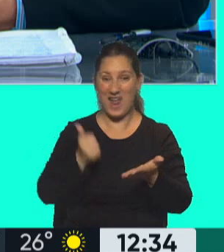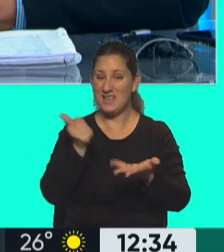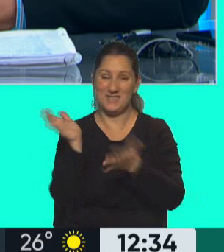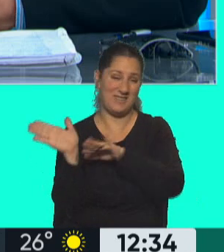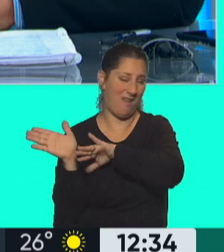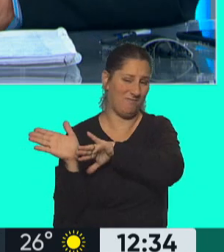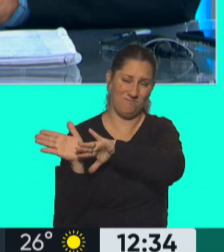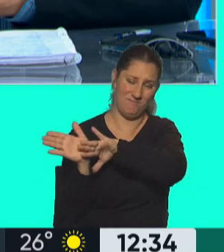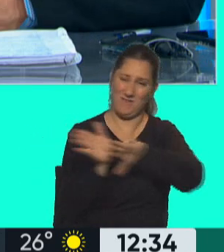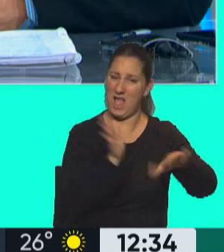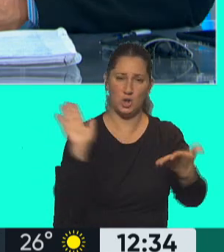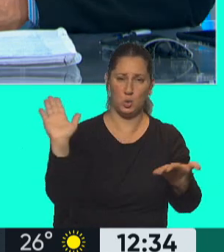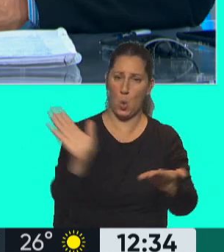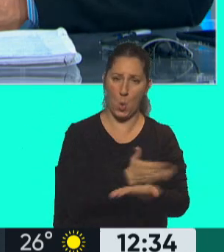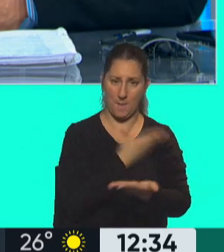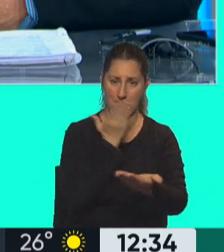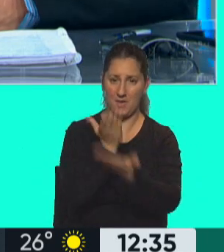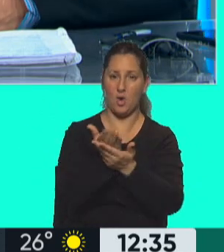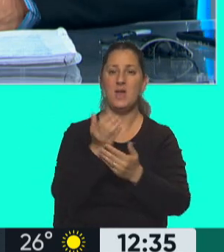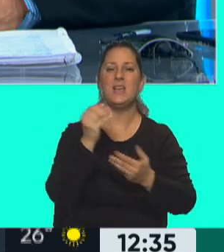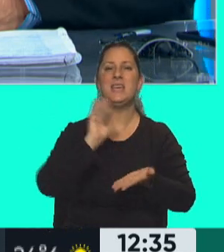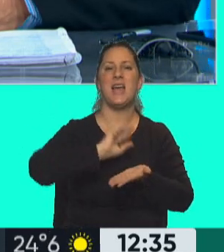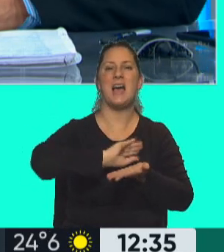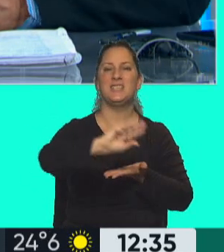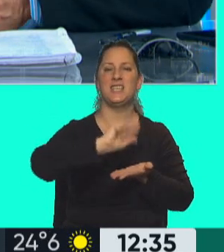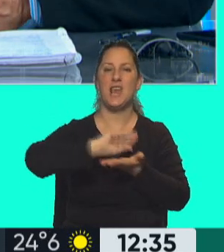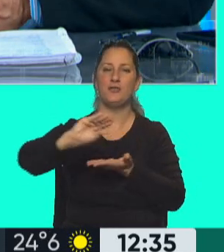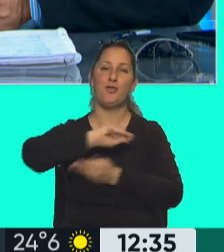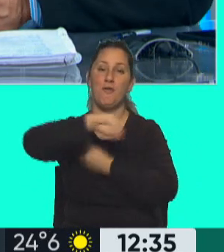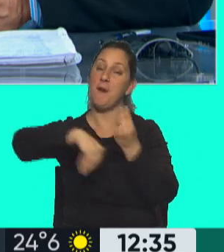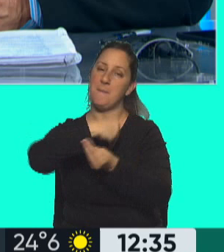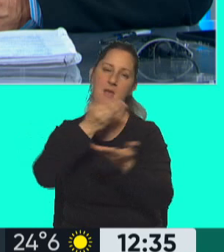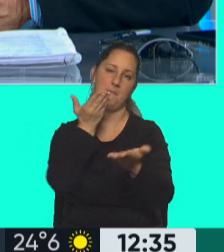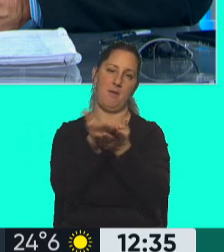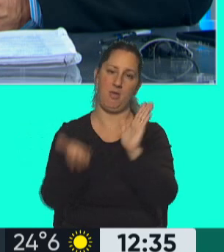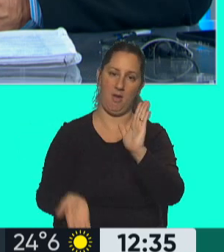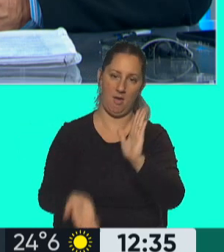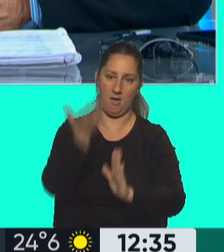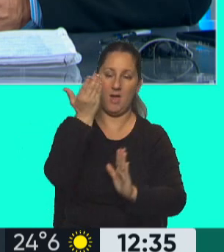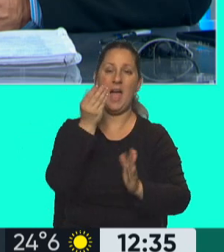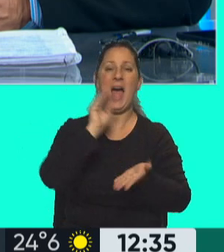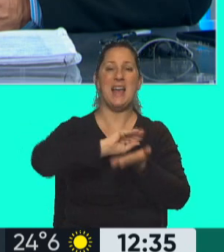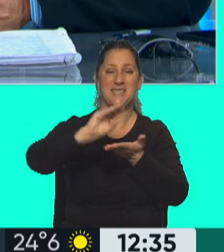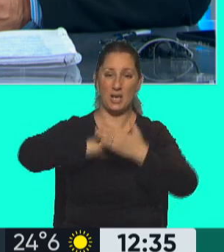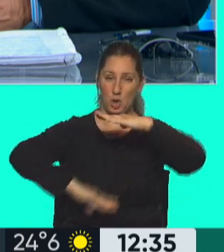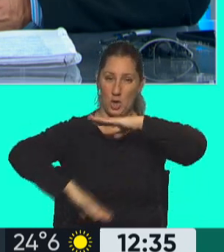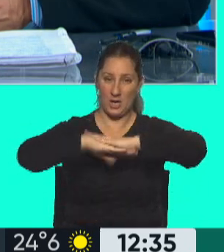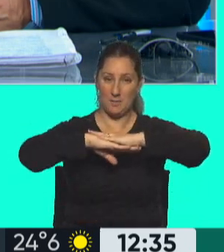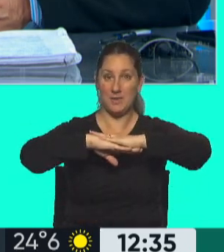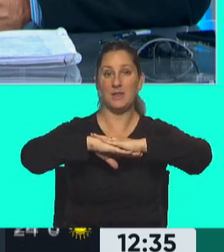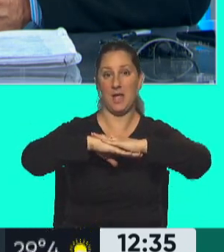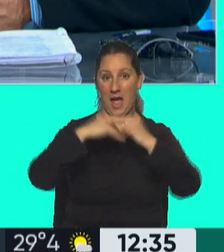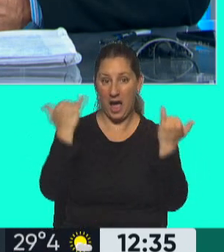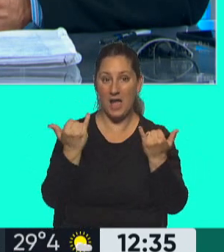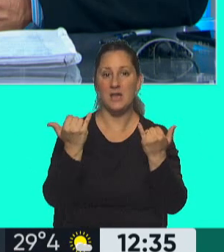todos los trabajadores, exacto. Y por otra parte, subir las asignaciones familiares. También pidiendo que ese límite que tienen las asignaciones familiares que favorecen